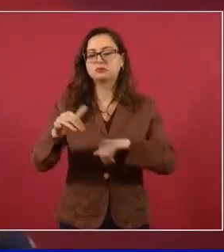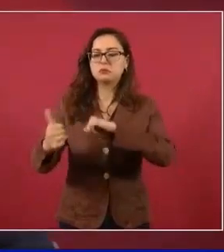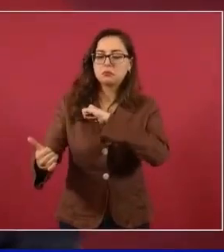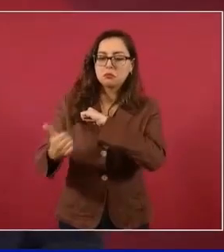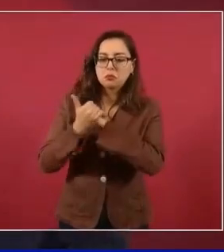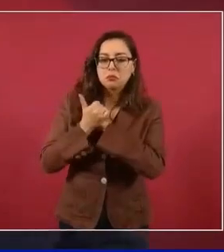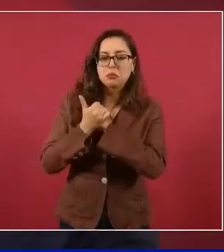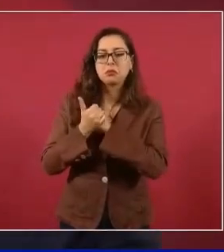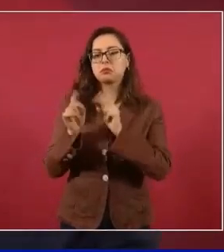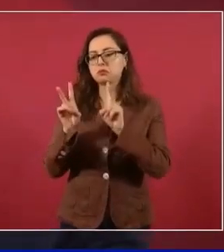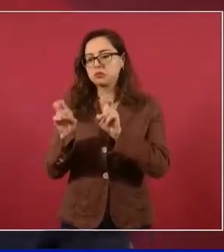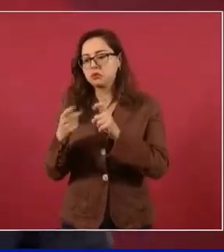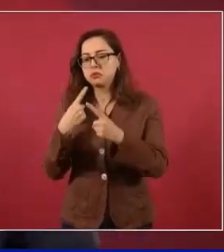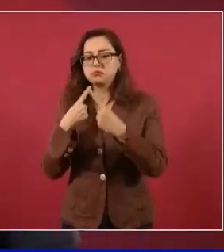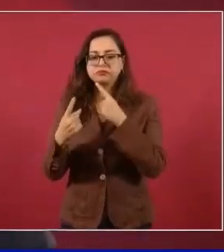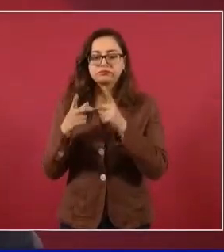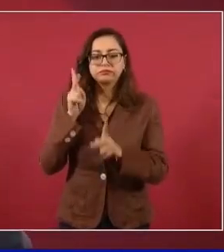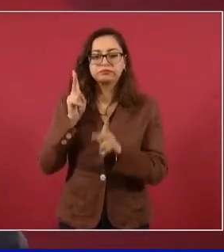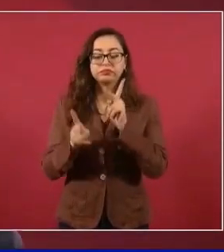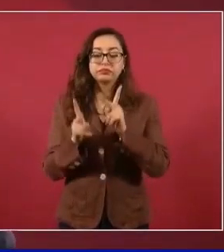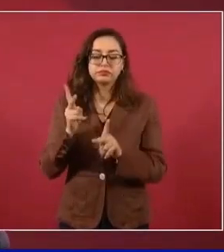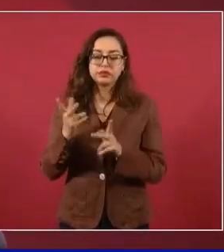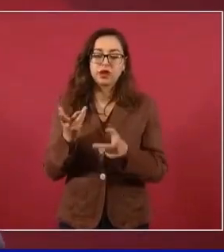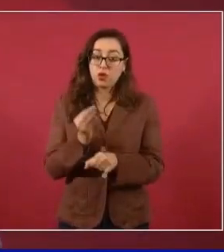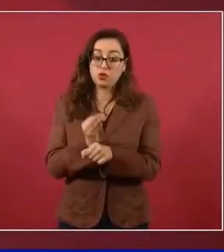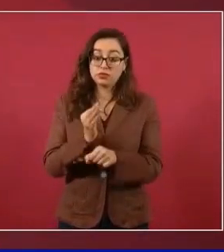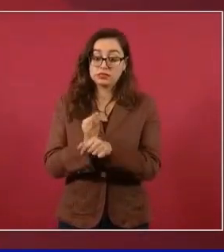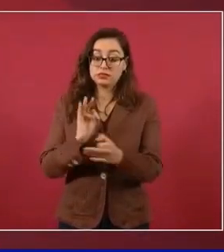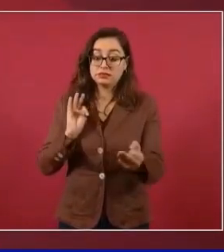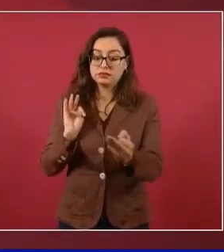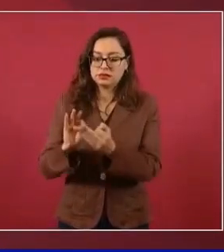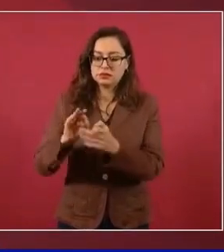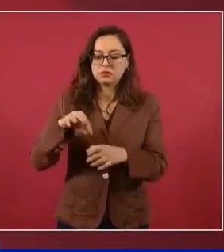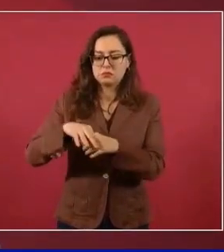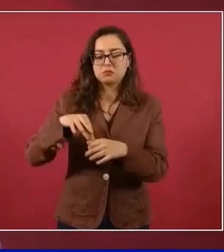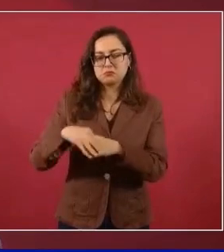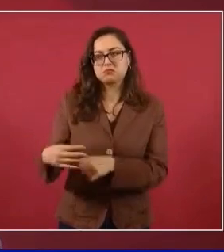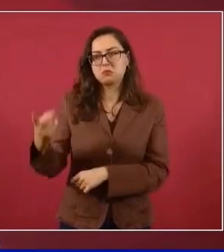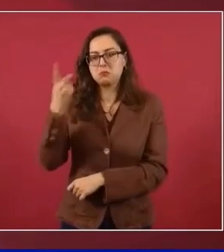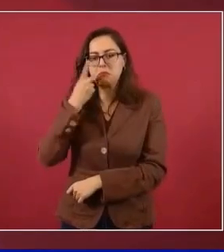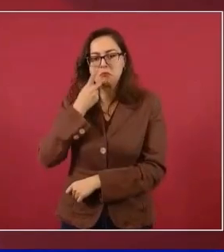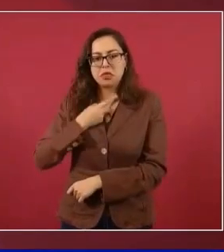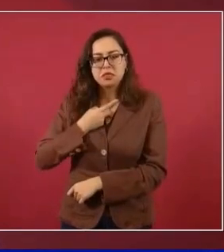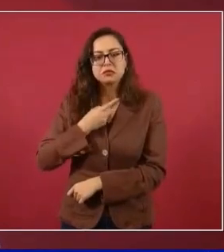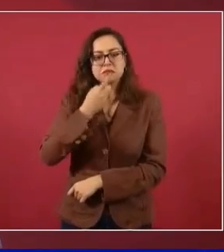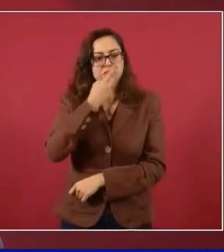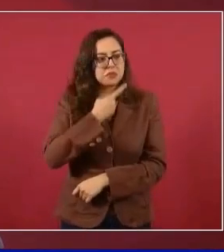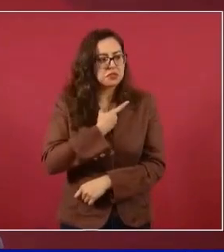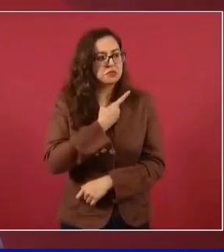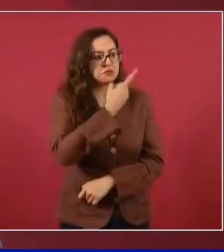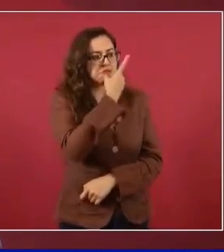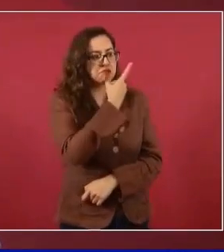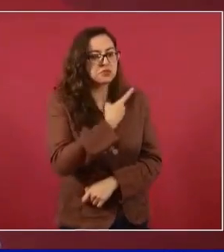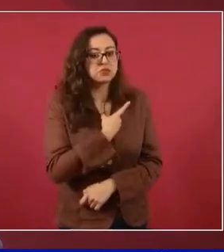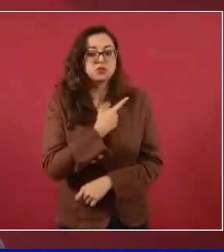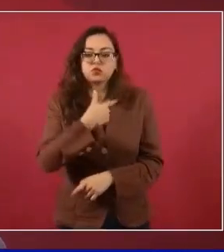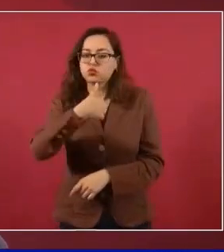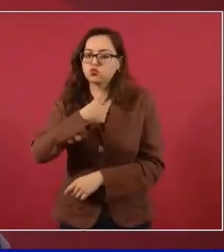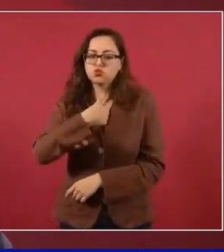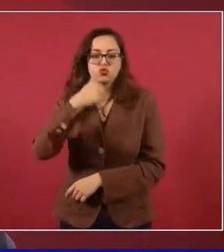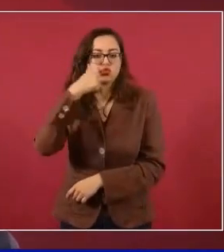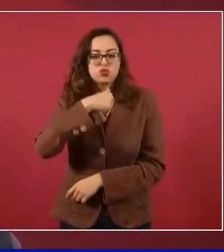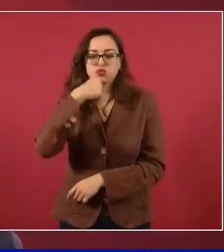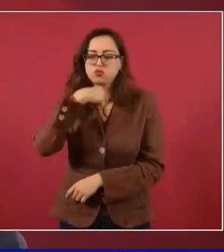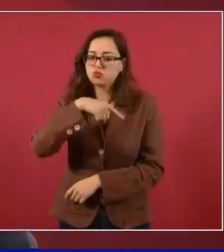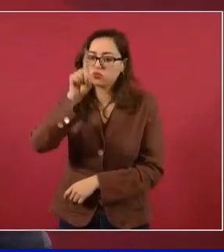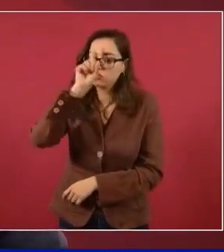todo cuando hay elecciones. Y la recomendación es de que se respete